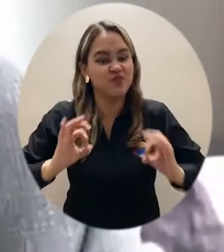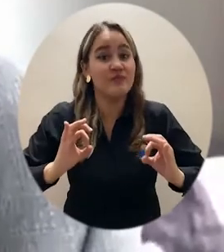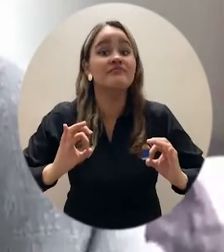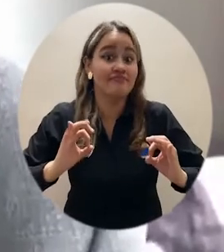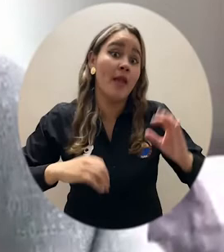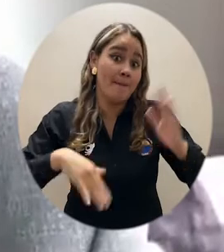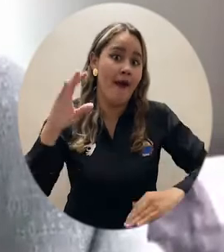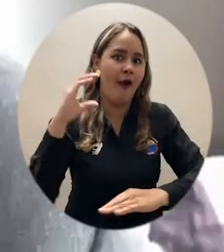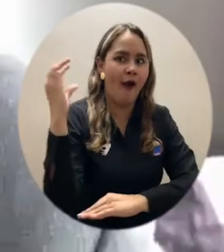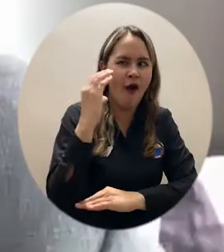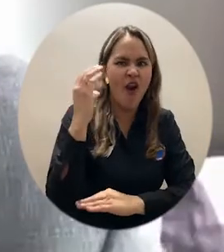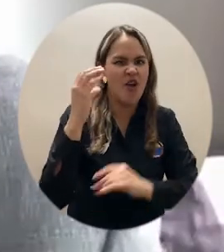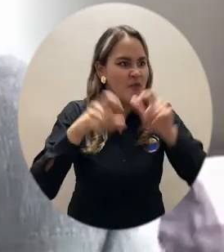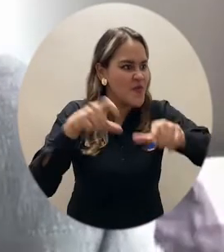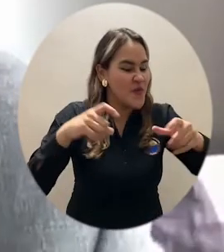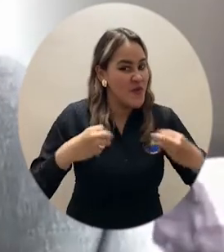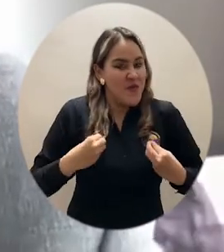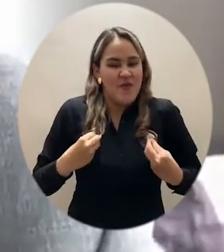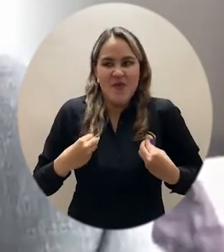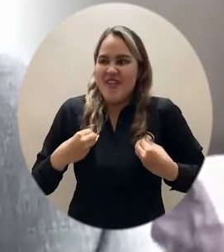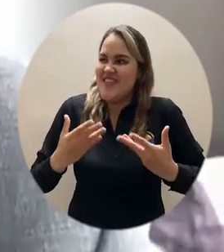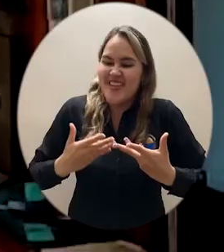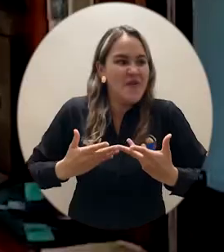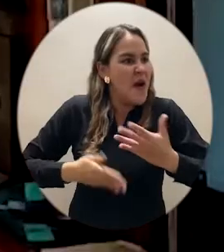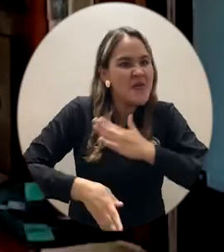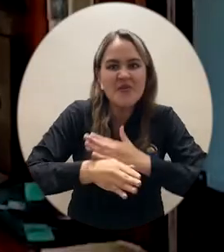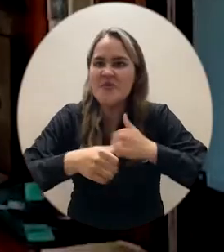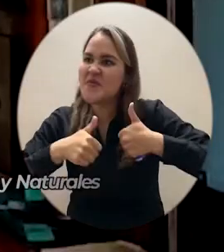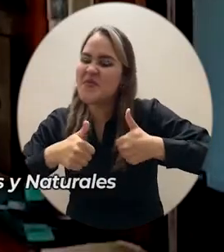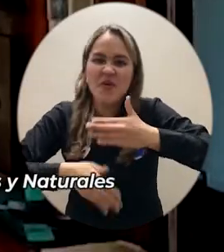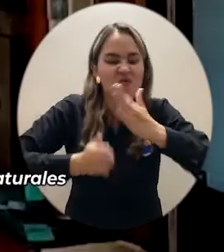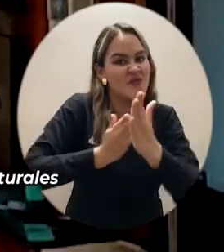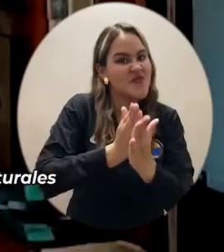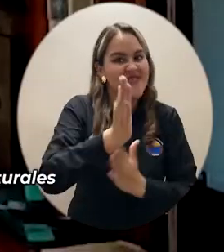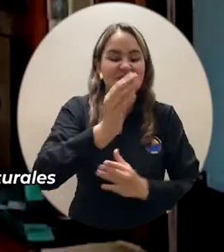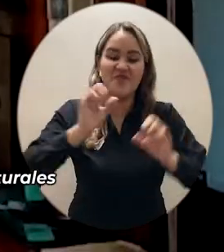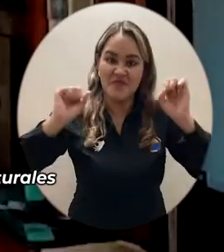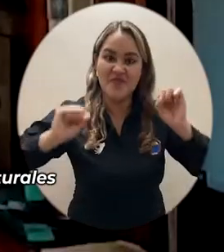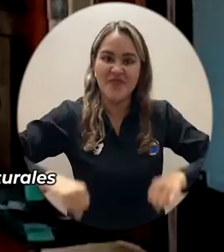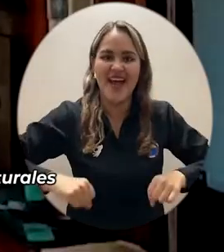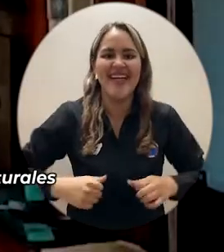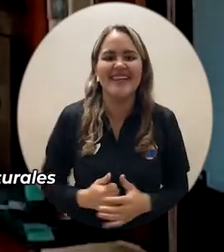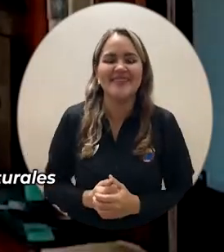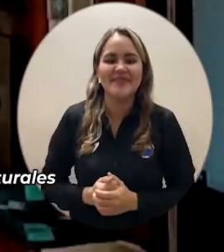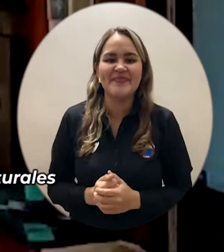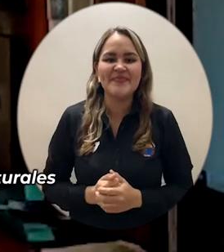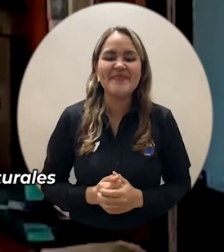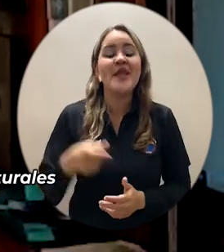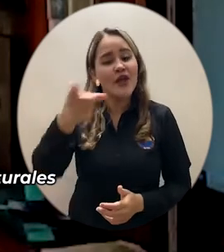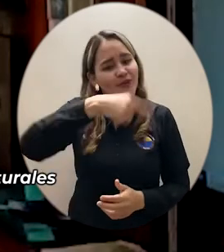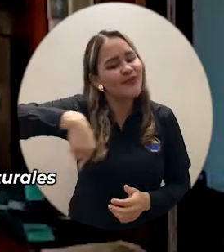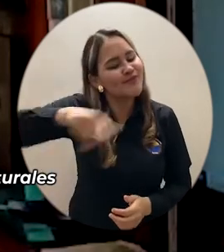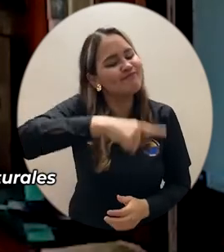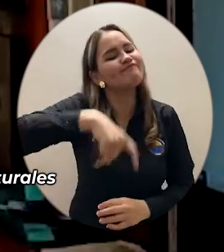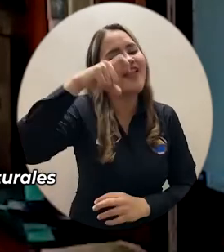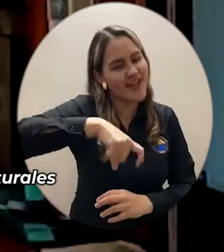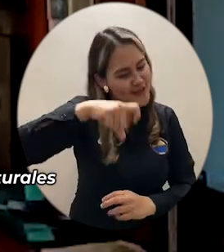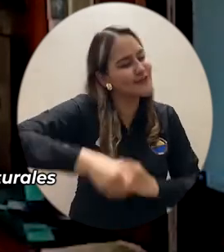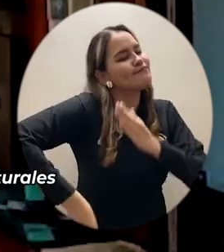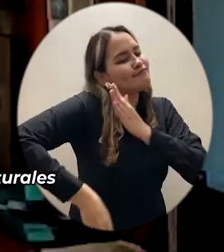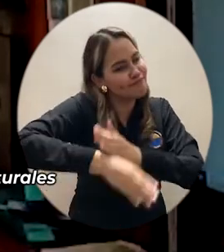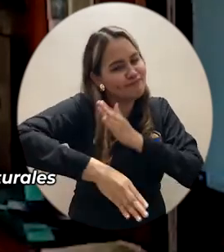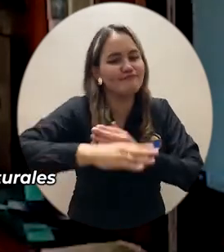lo sugiere el documento de la Misión Internacional de Sabios. Indudablemente tenemos que trabajar para que